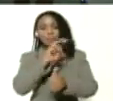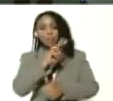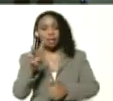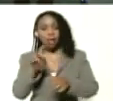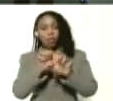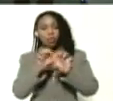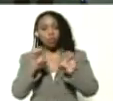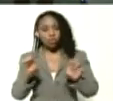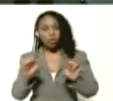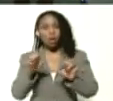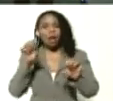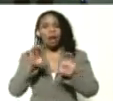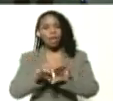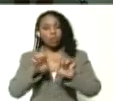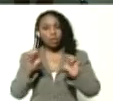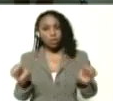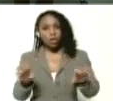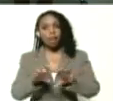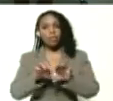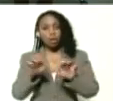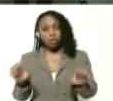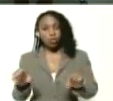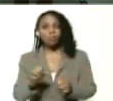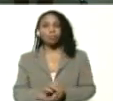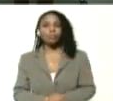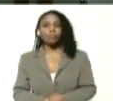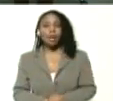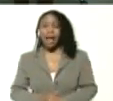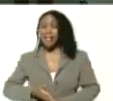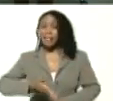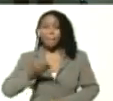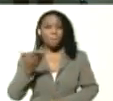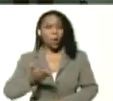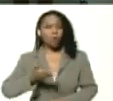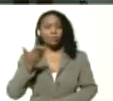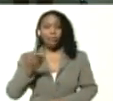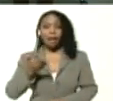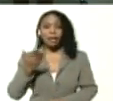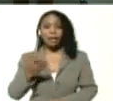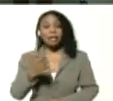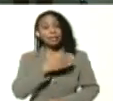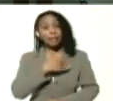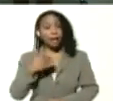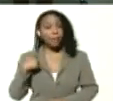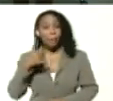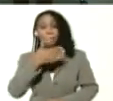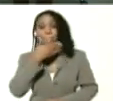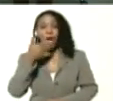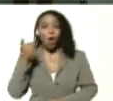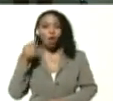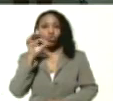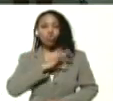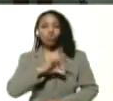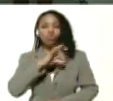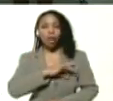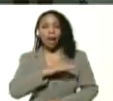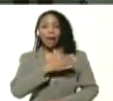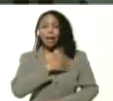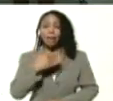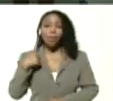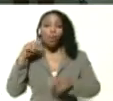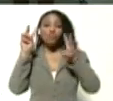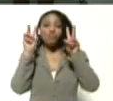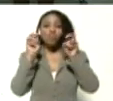la educación la educación es fundamental si queremos una mejor sociedad si queremos una nueva